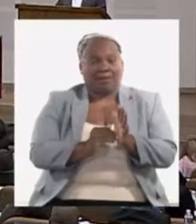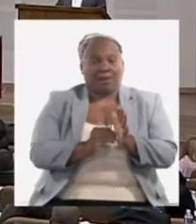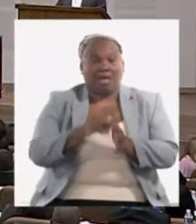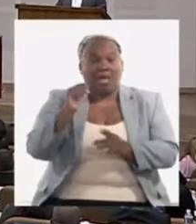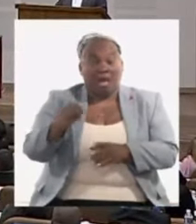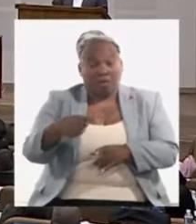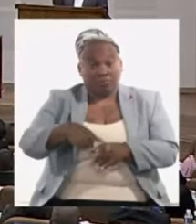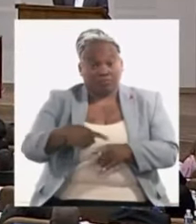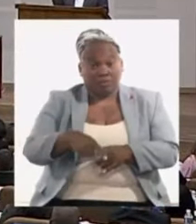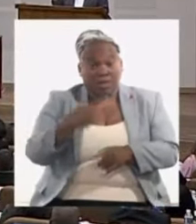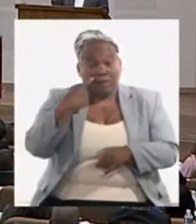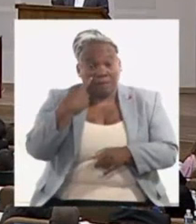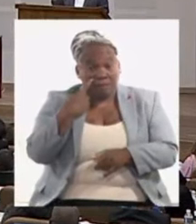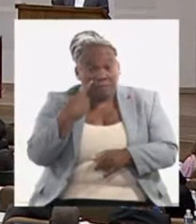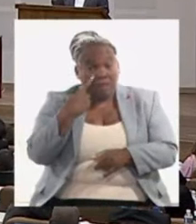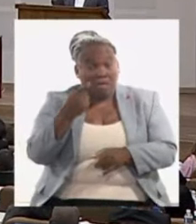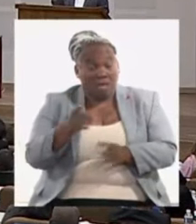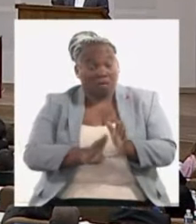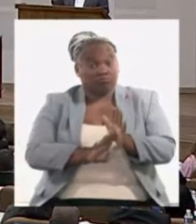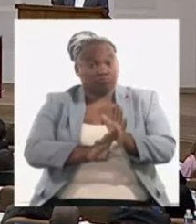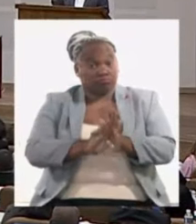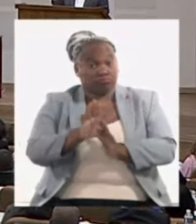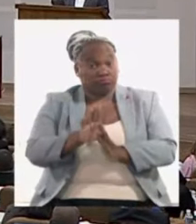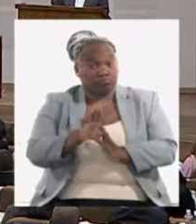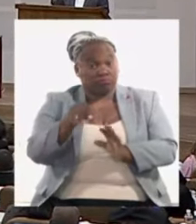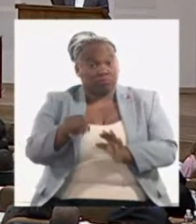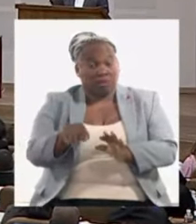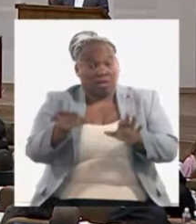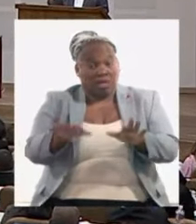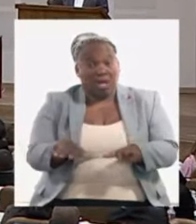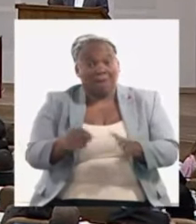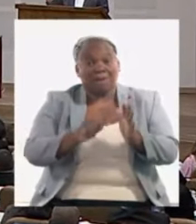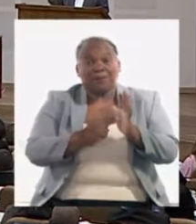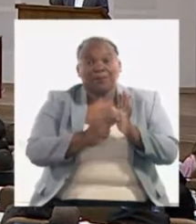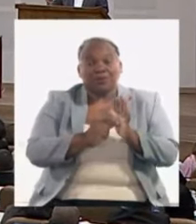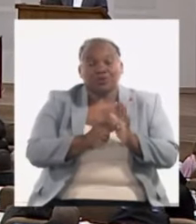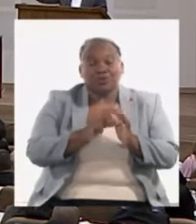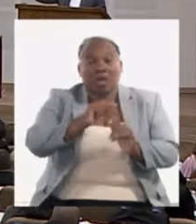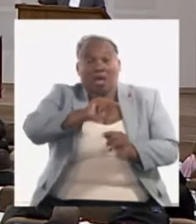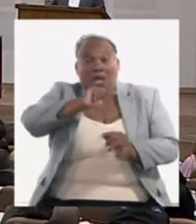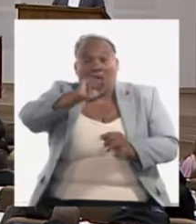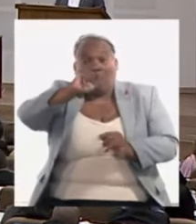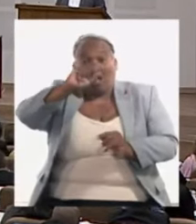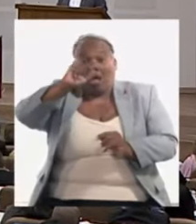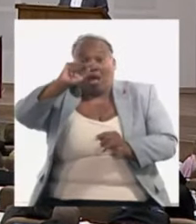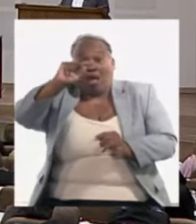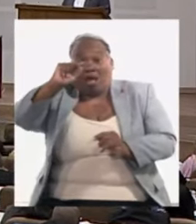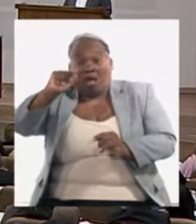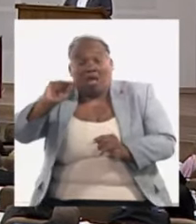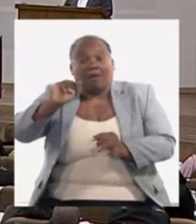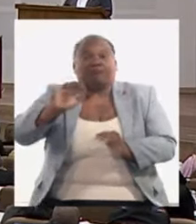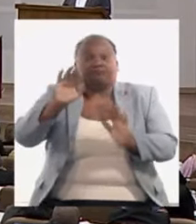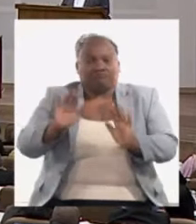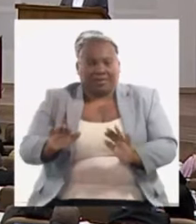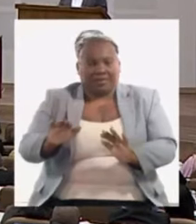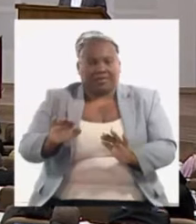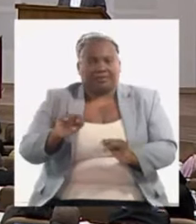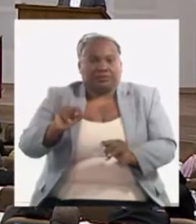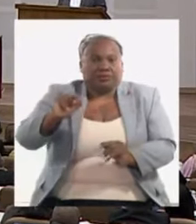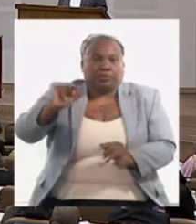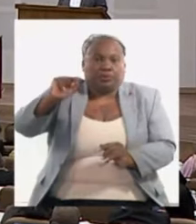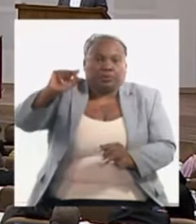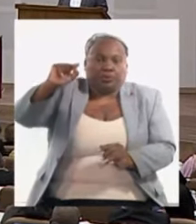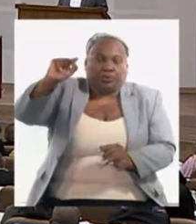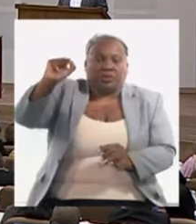ligera recuperación por lo menos detener el punto de inflexión o sea tener un punto de inflexión y detener la caída e iniciar un proceso a la guardia de